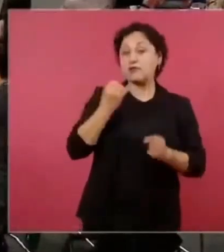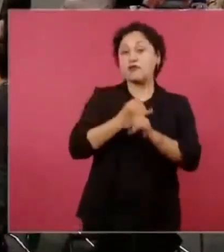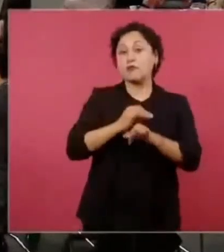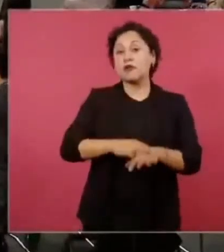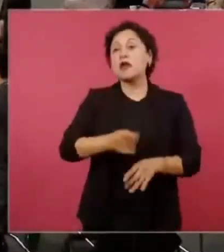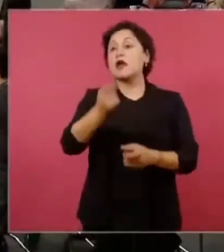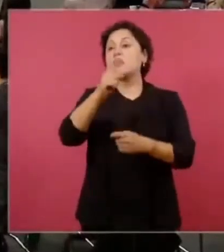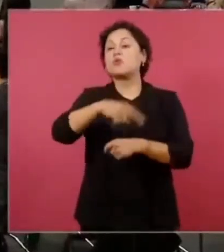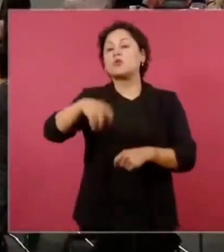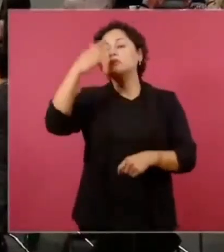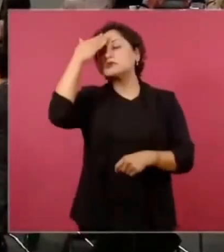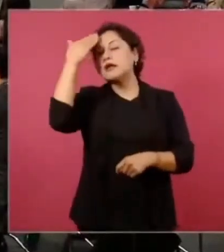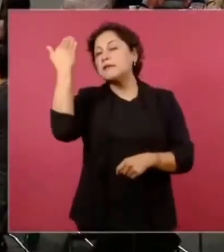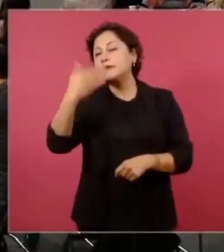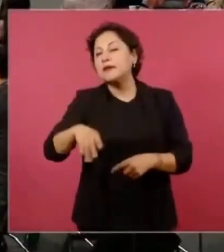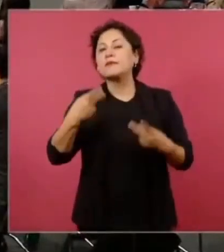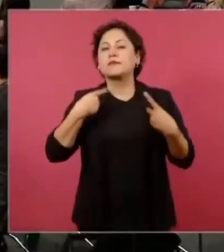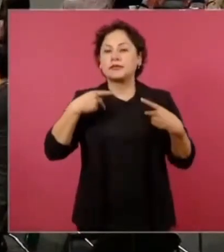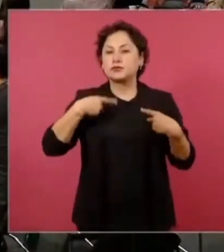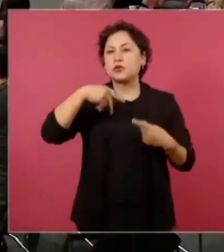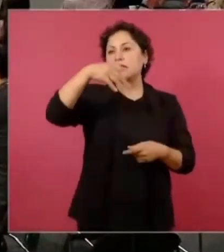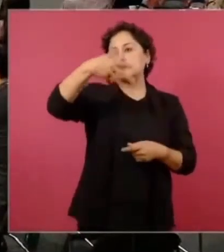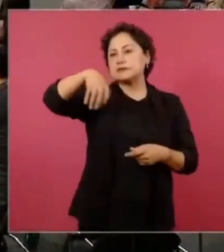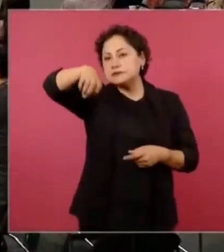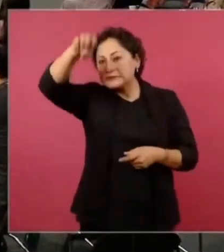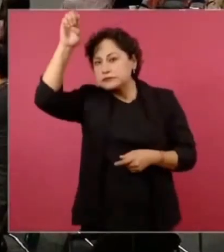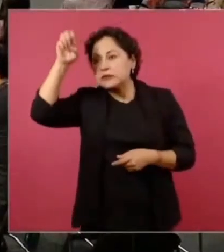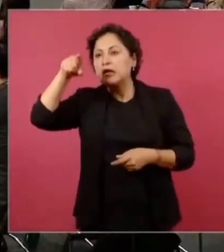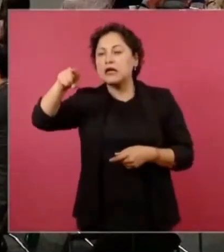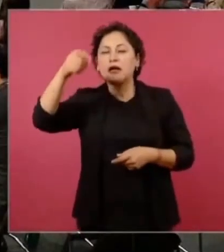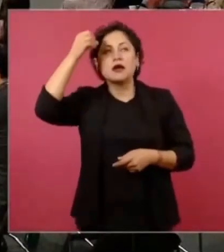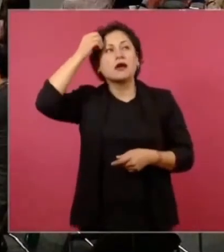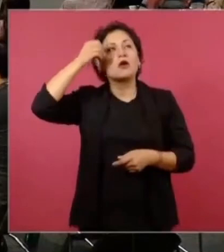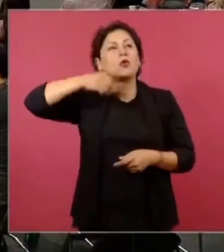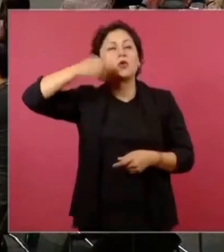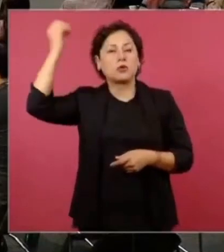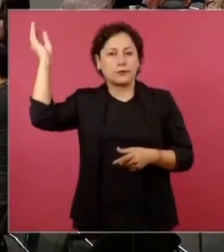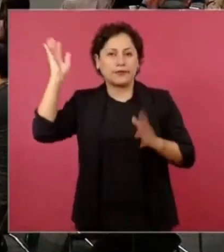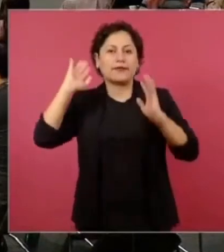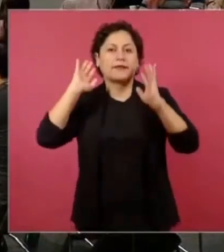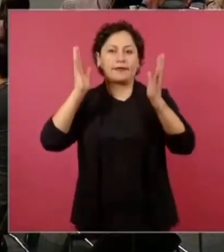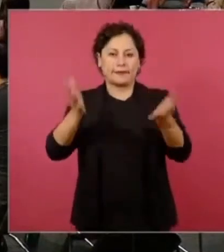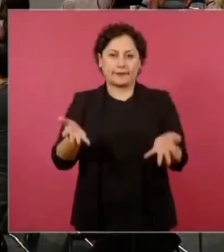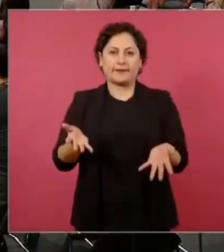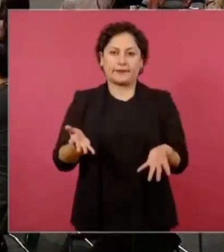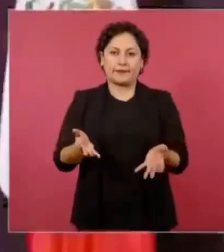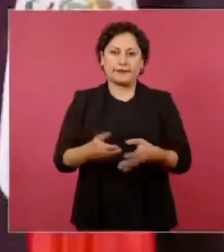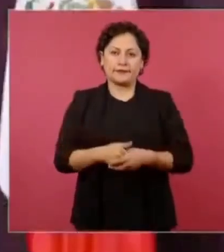pero a veces se había olvidado, porque esto no